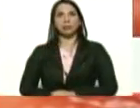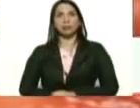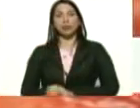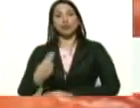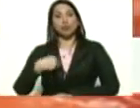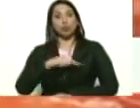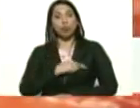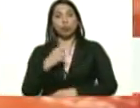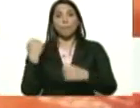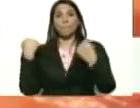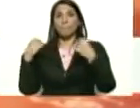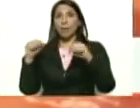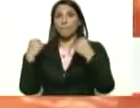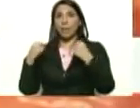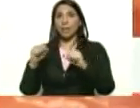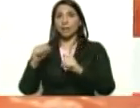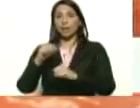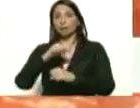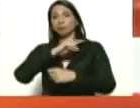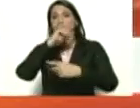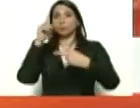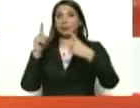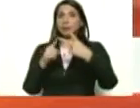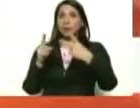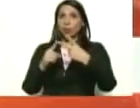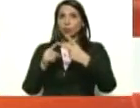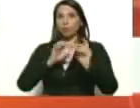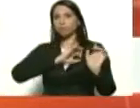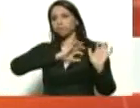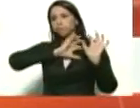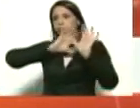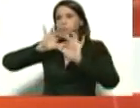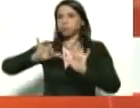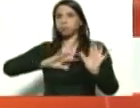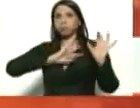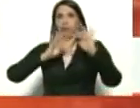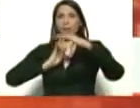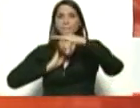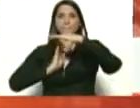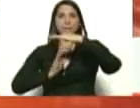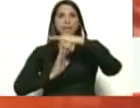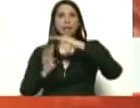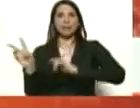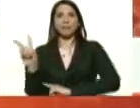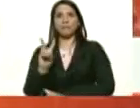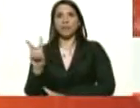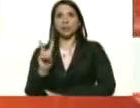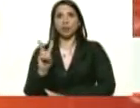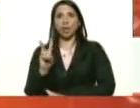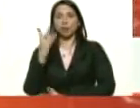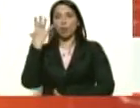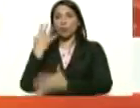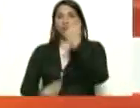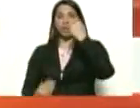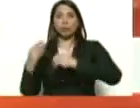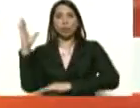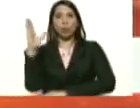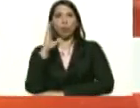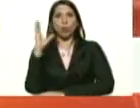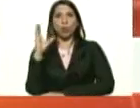preparando para una segunda ola de migrantes venezolanos huyendo de Colombia